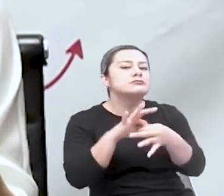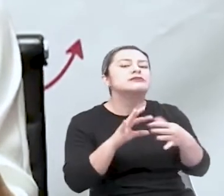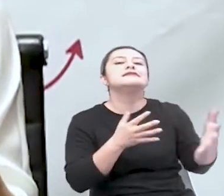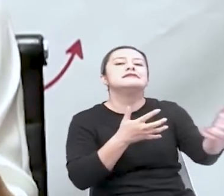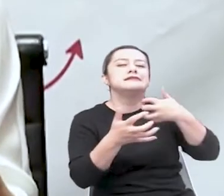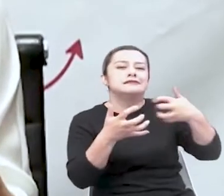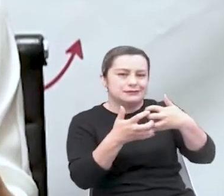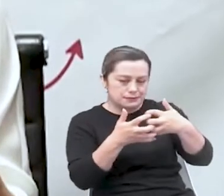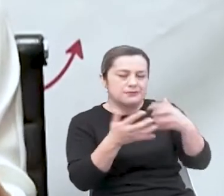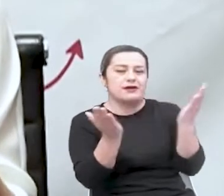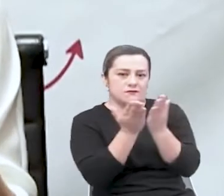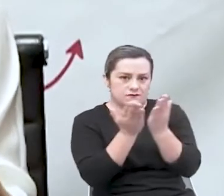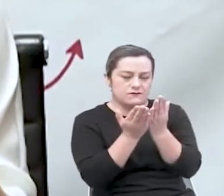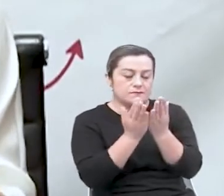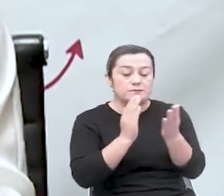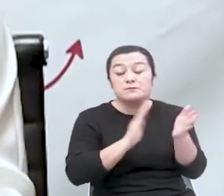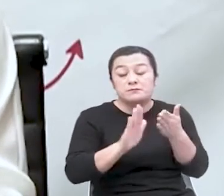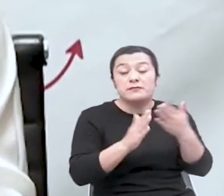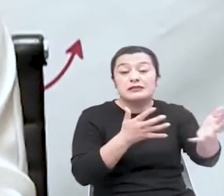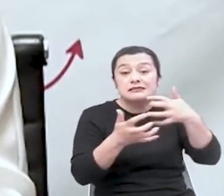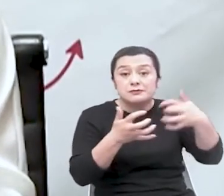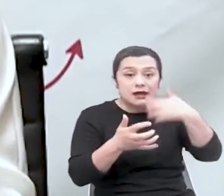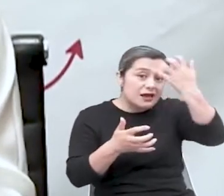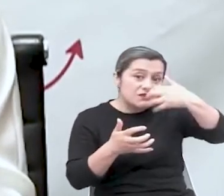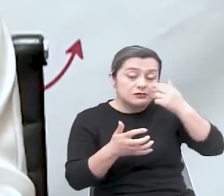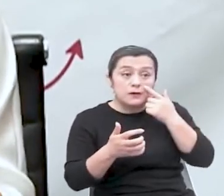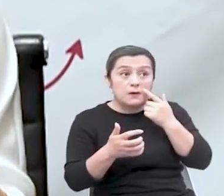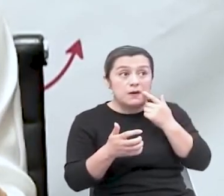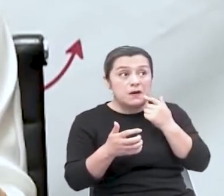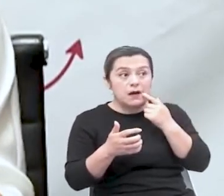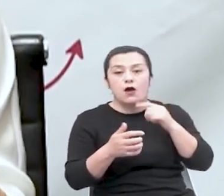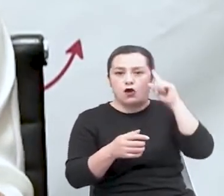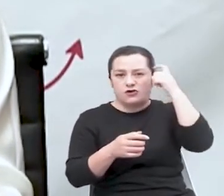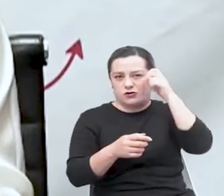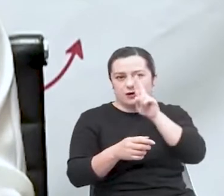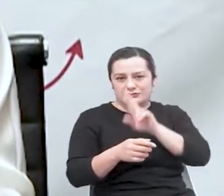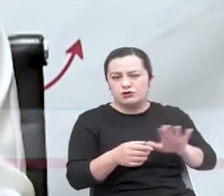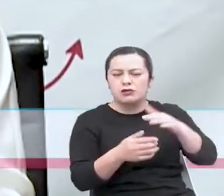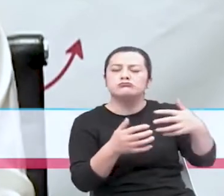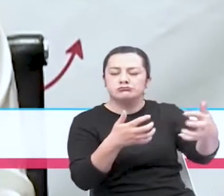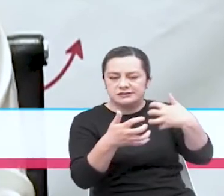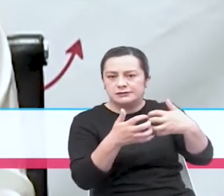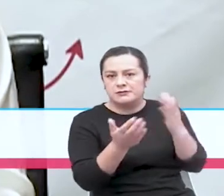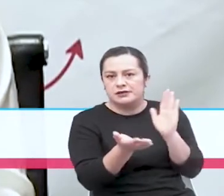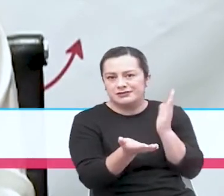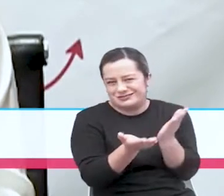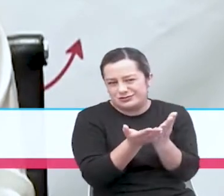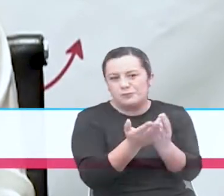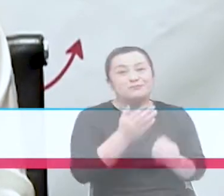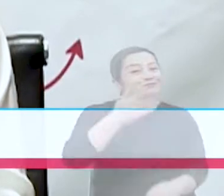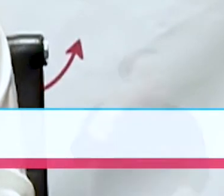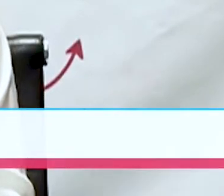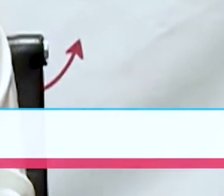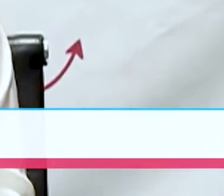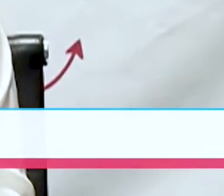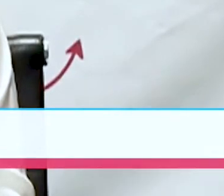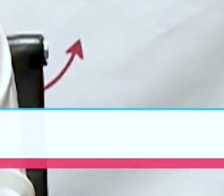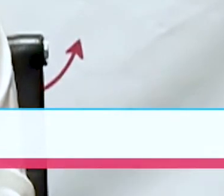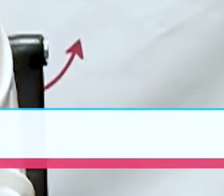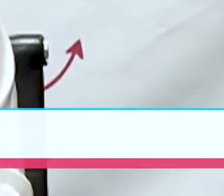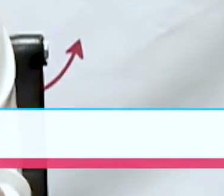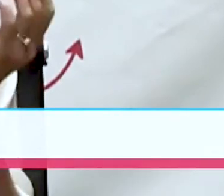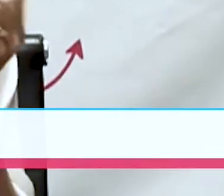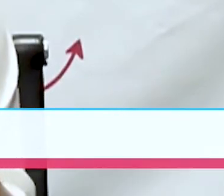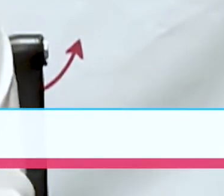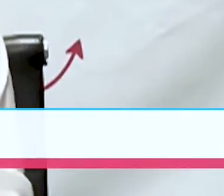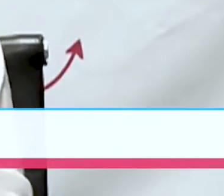evaluación que está definido desde el gobierno nacional, que también son las pruebas tercero, quinto, séptimo y noveno que ya vamos